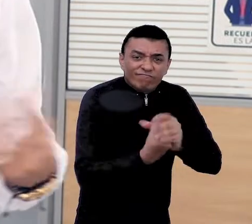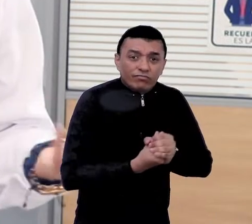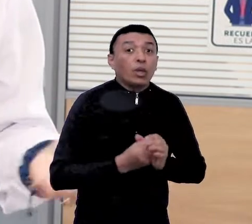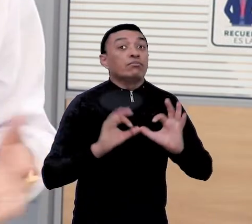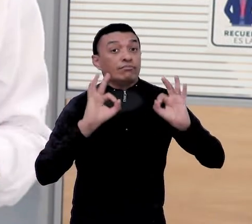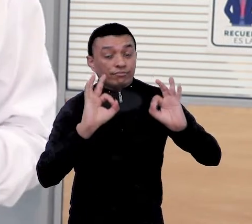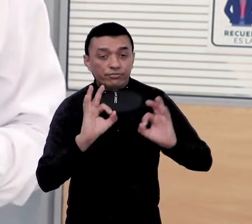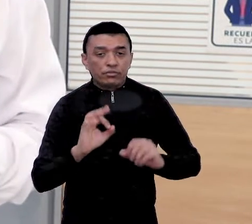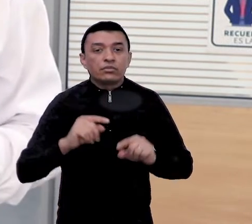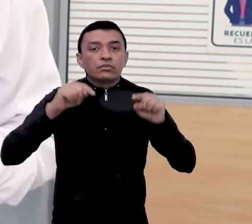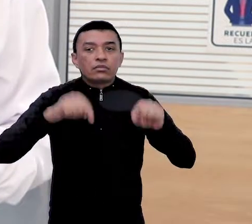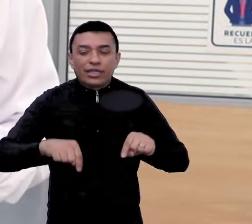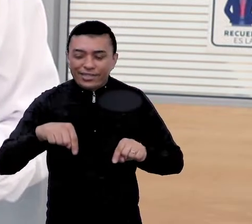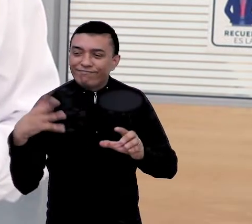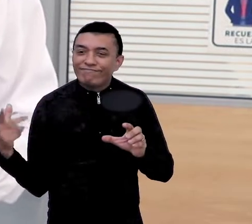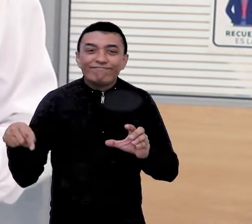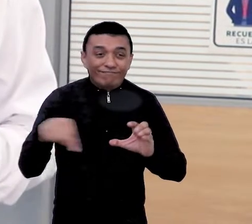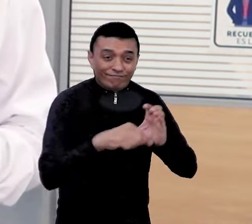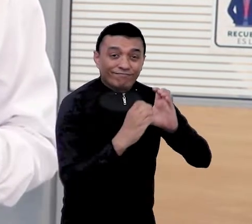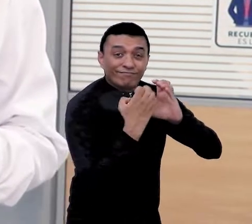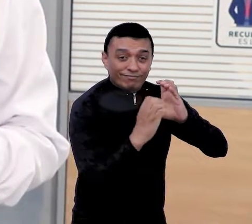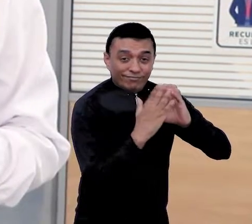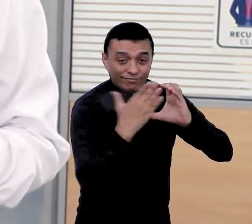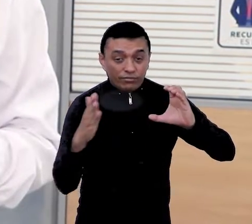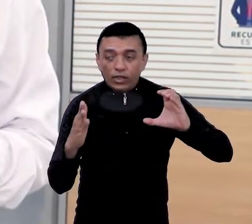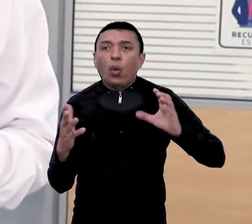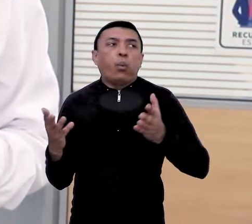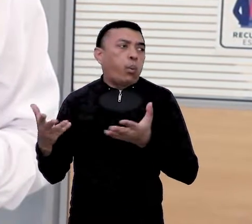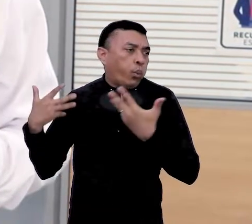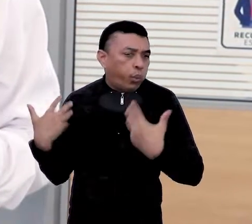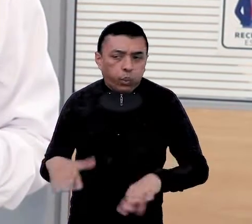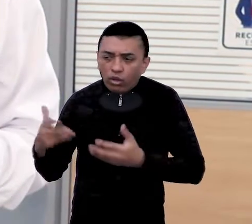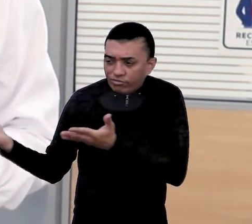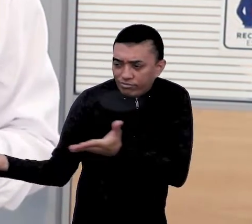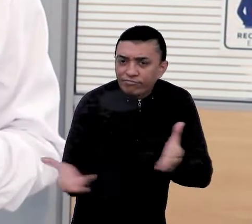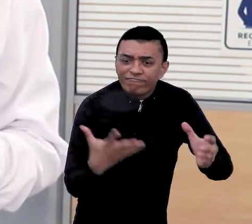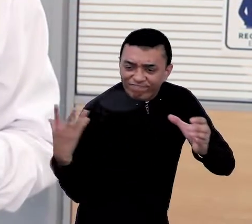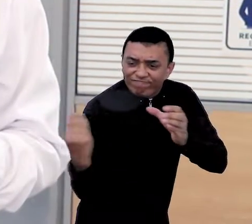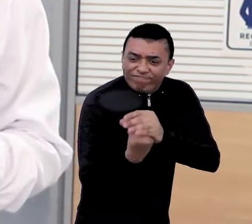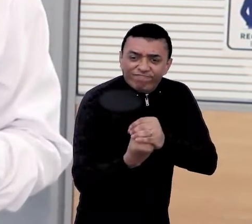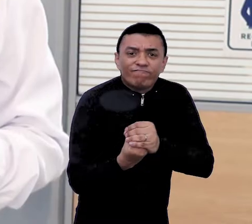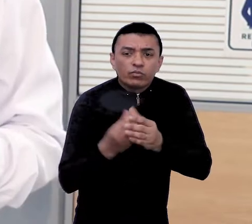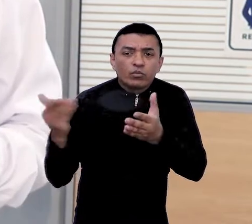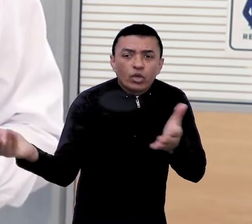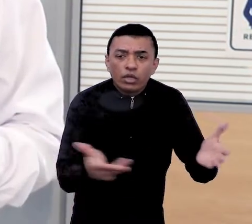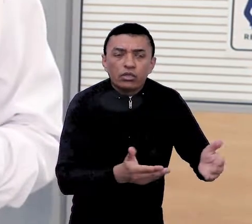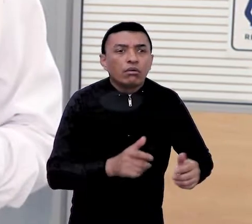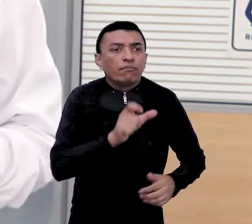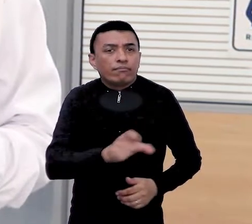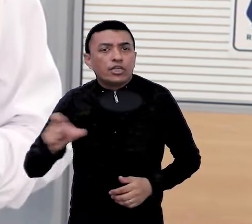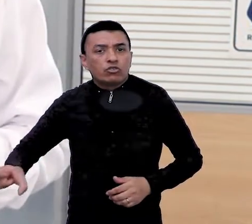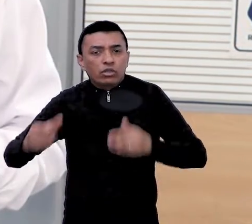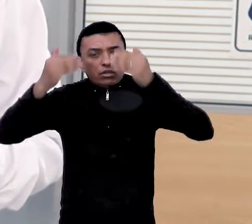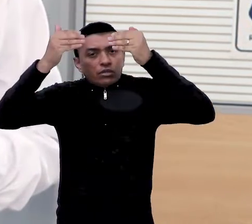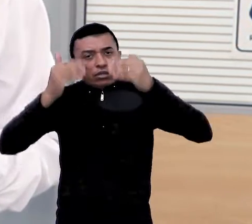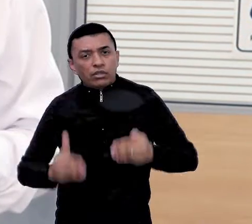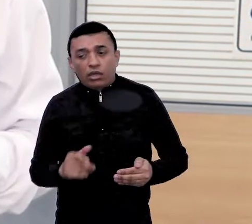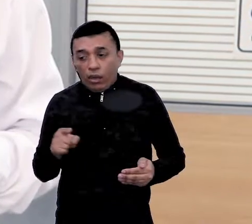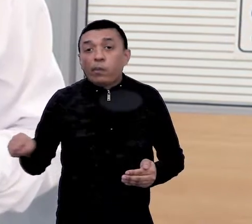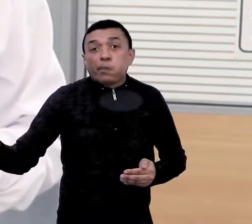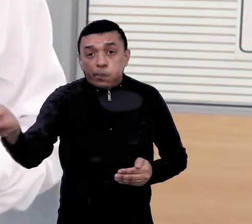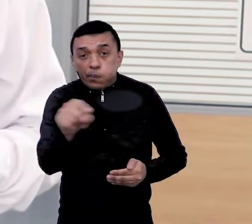Por ser un prestador inclusivo, la Agencia de Empleo de Con Barranquilla ha podido contribuir en la inclusión de personas con